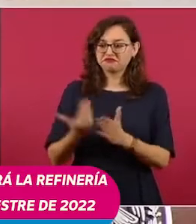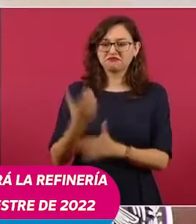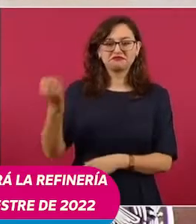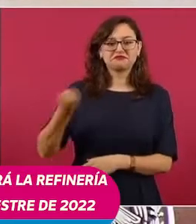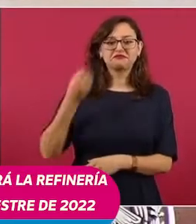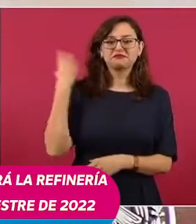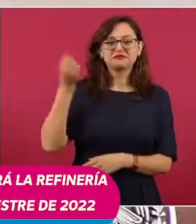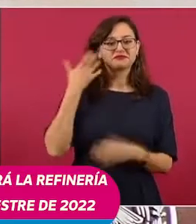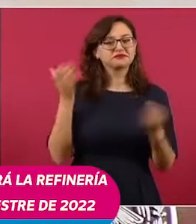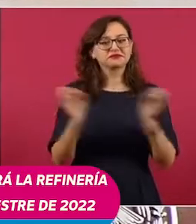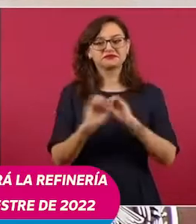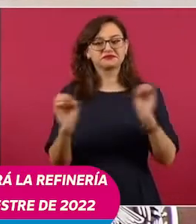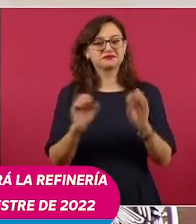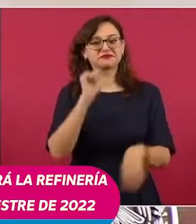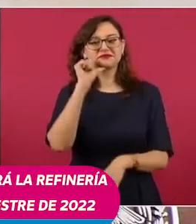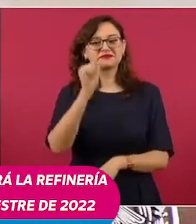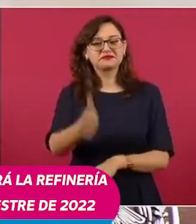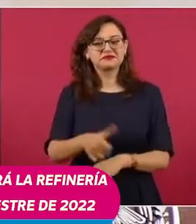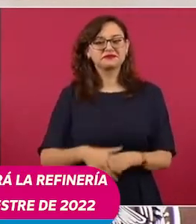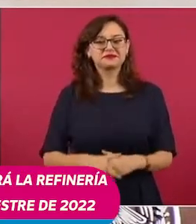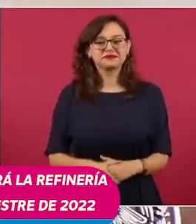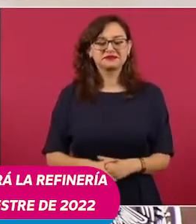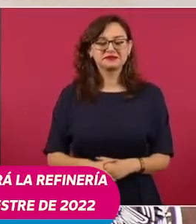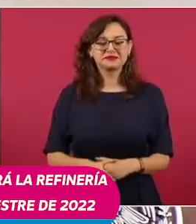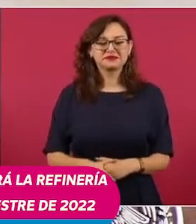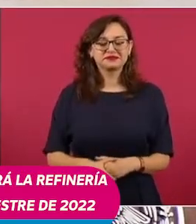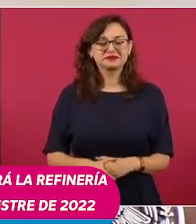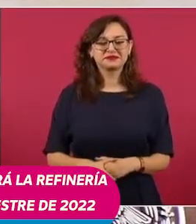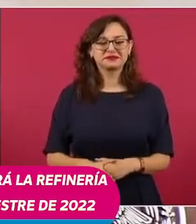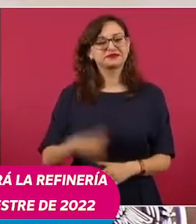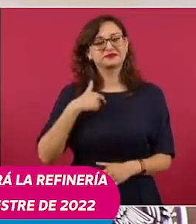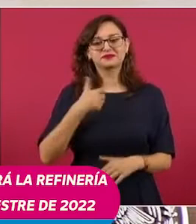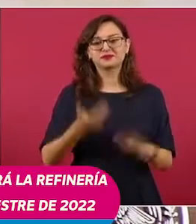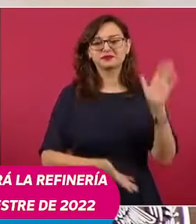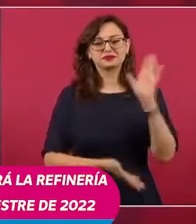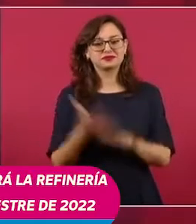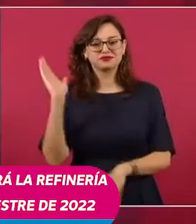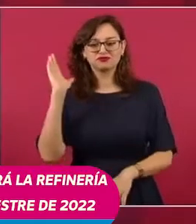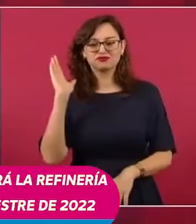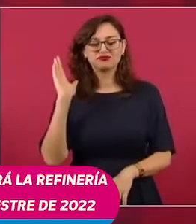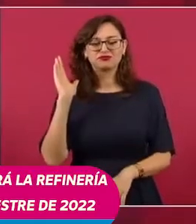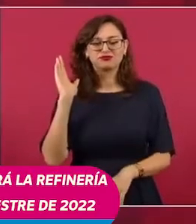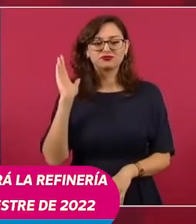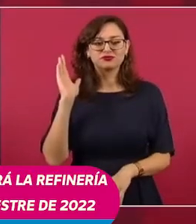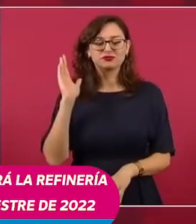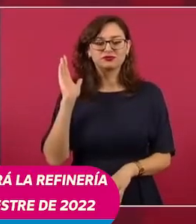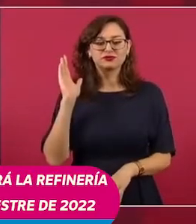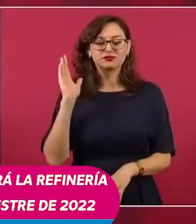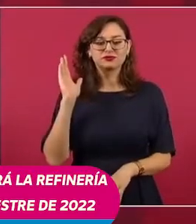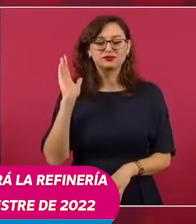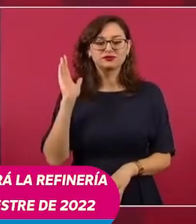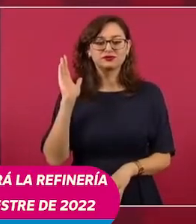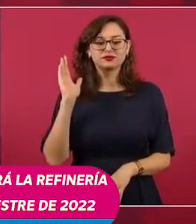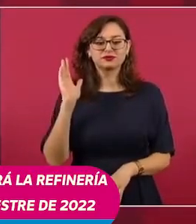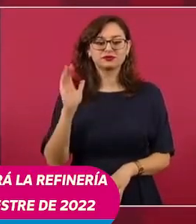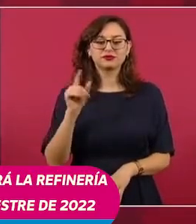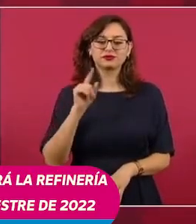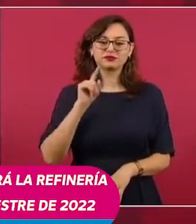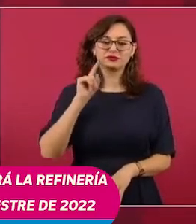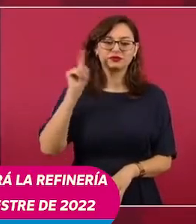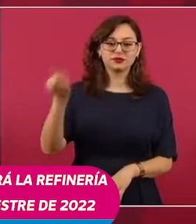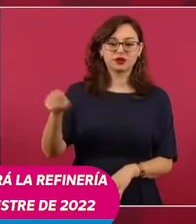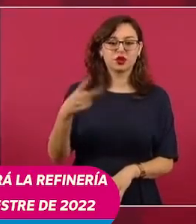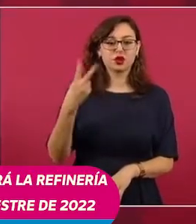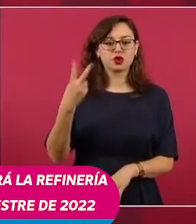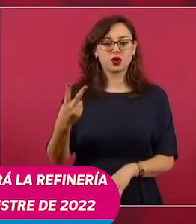porque vamos a informar. En Dos Bocas